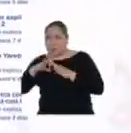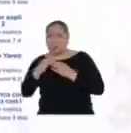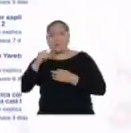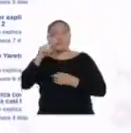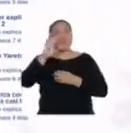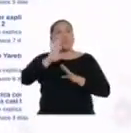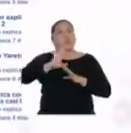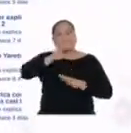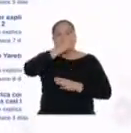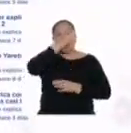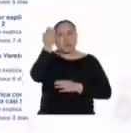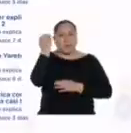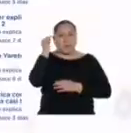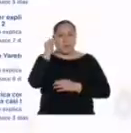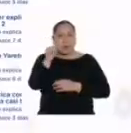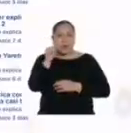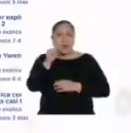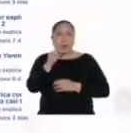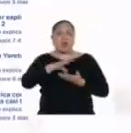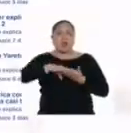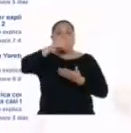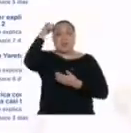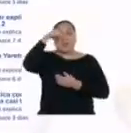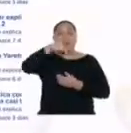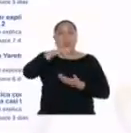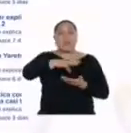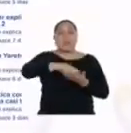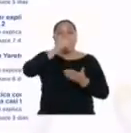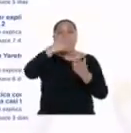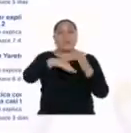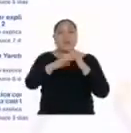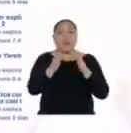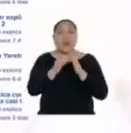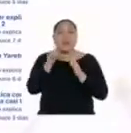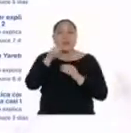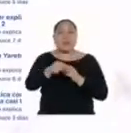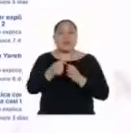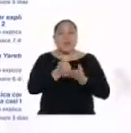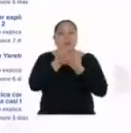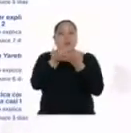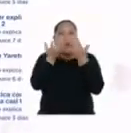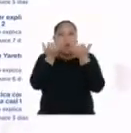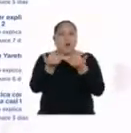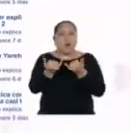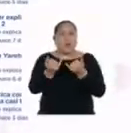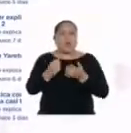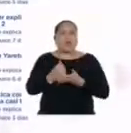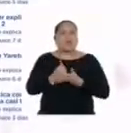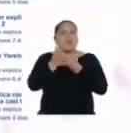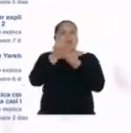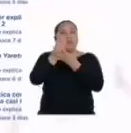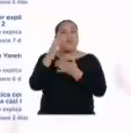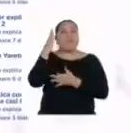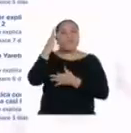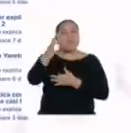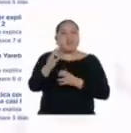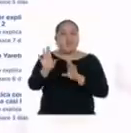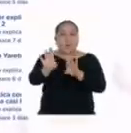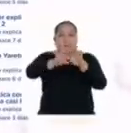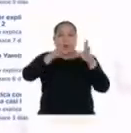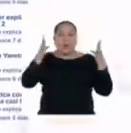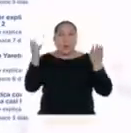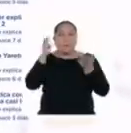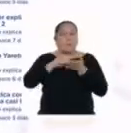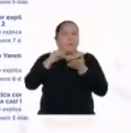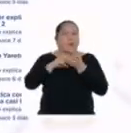en Aprendo en Casa te sirve para hoy y para mañana. Este conocimiento te abrirá muchas más fuertes y podrás conseguir lo que te